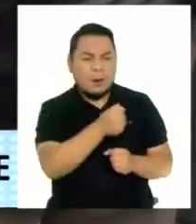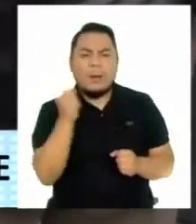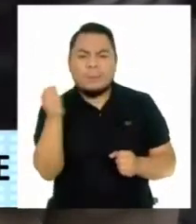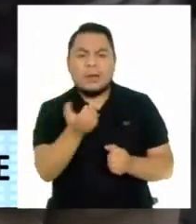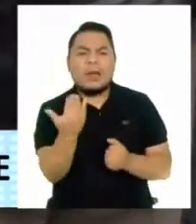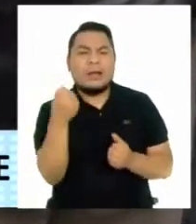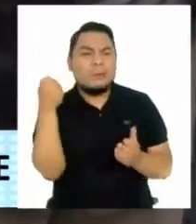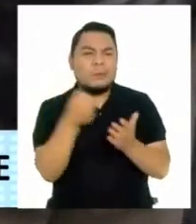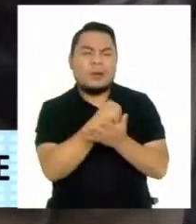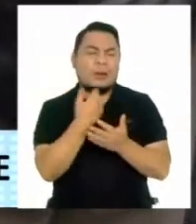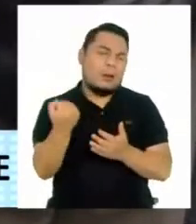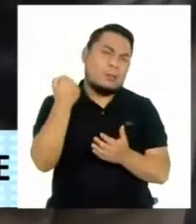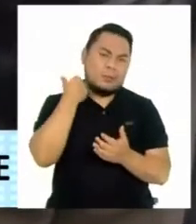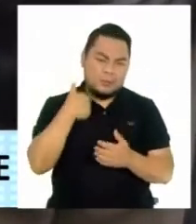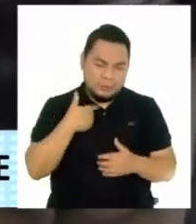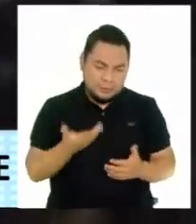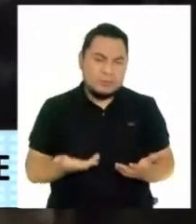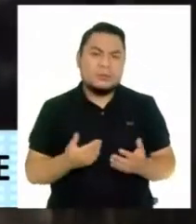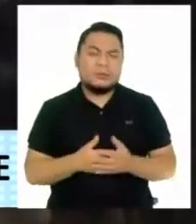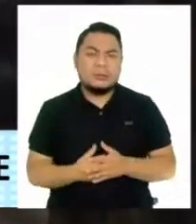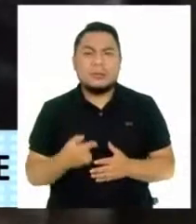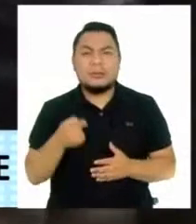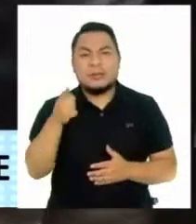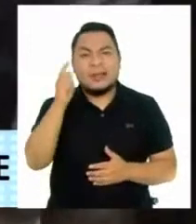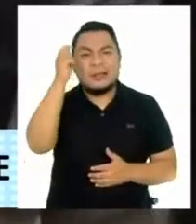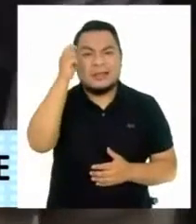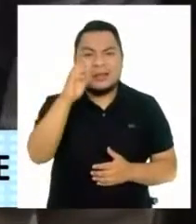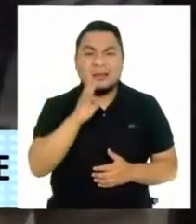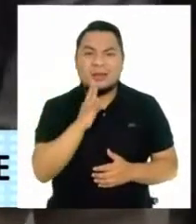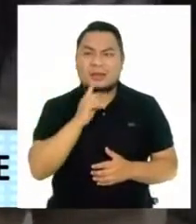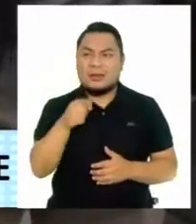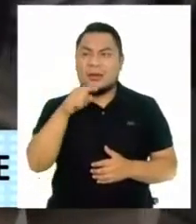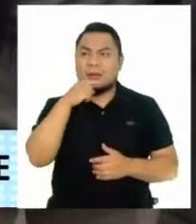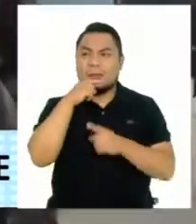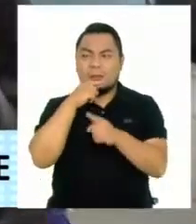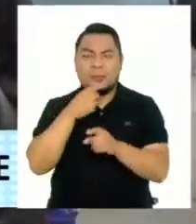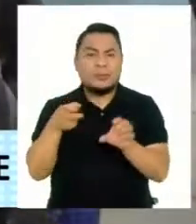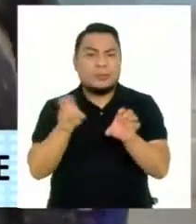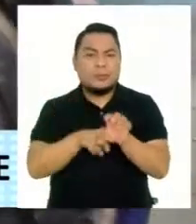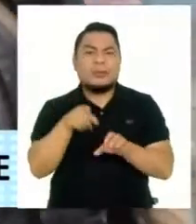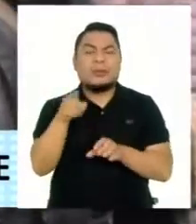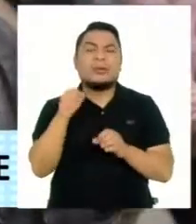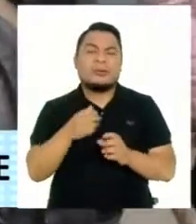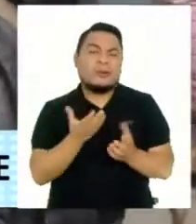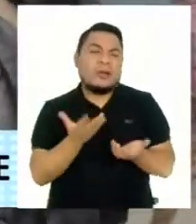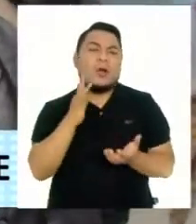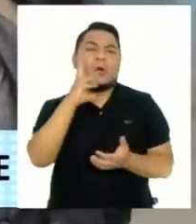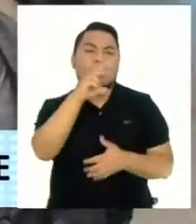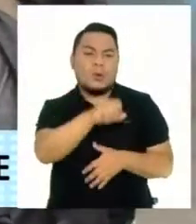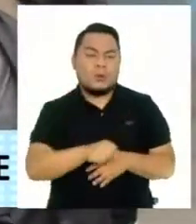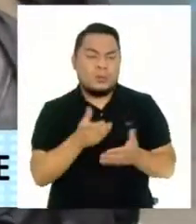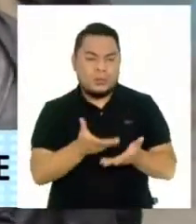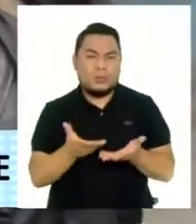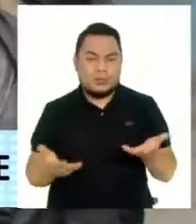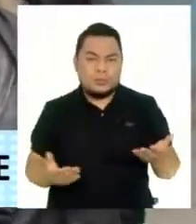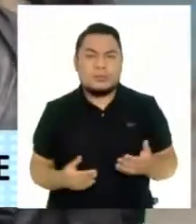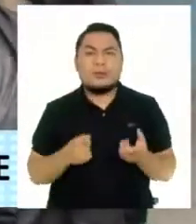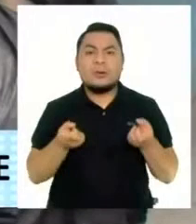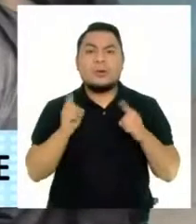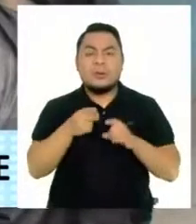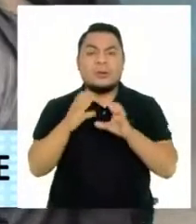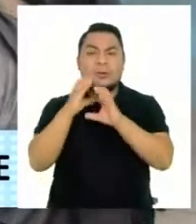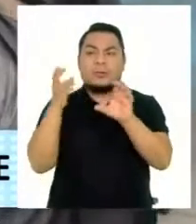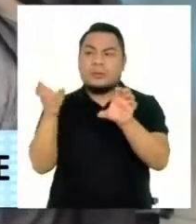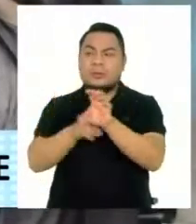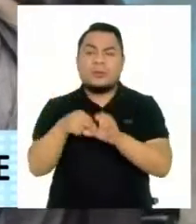Es el testimonio de una de las pasajeras que sufrió el robo de sus pertenencias cuando